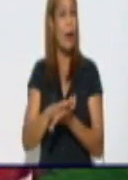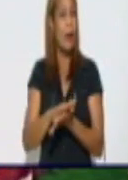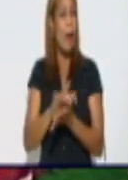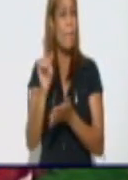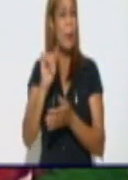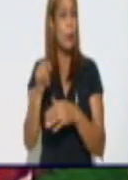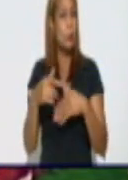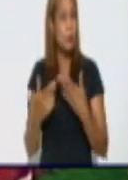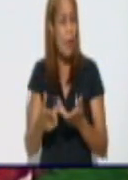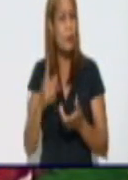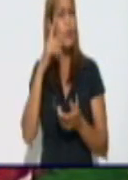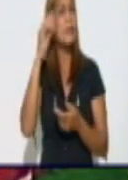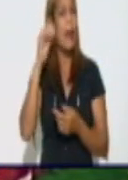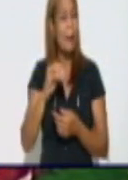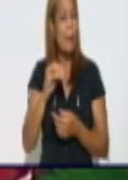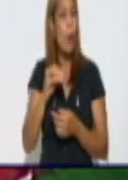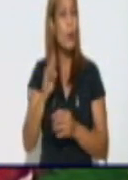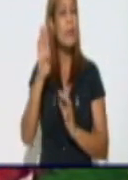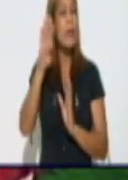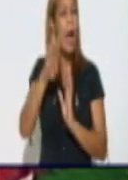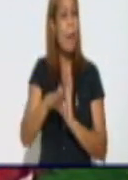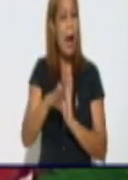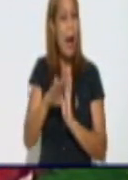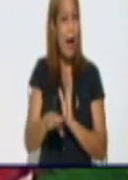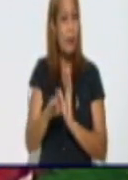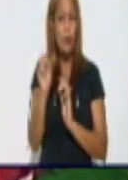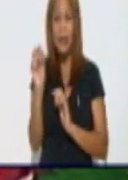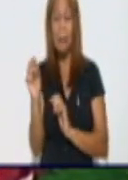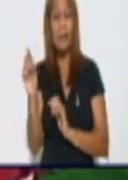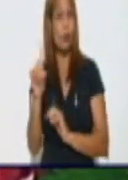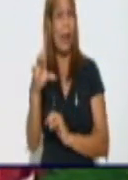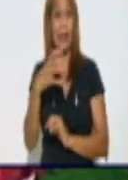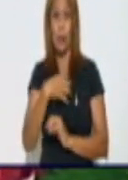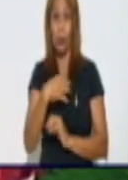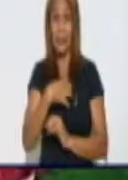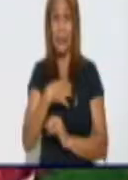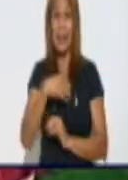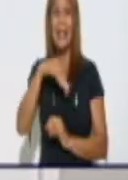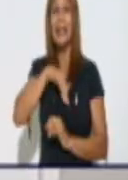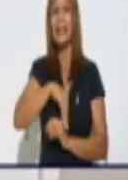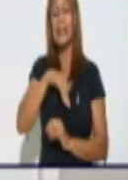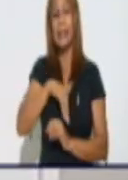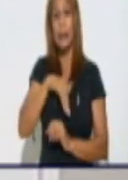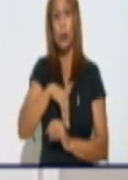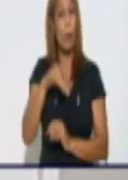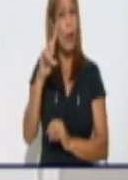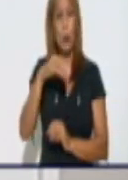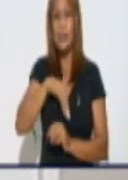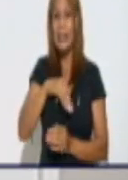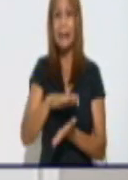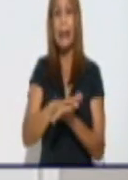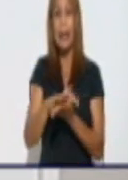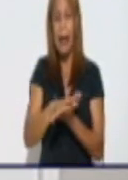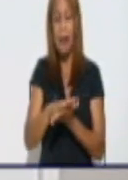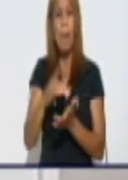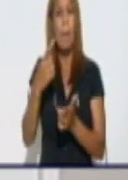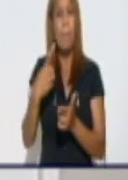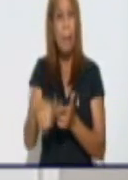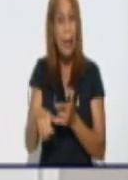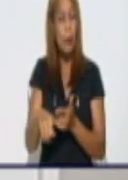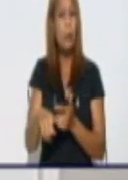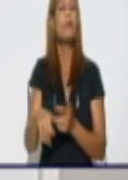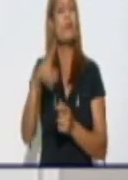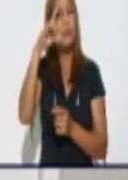porciento de pacientes que no tienen síntomas y, sin embargo, son positivos a la enfermedad. Es el 52%. 31 de los